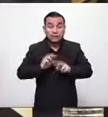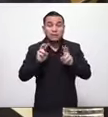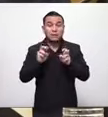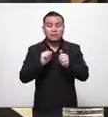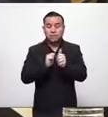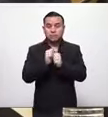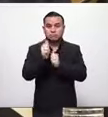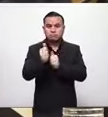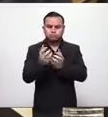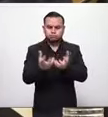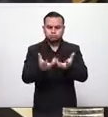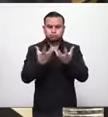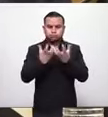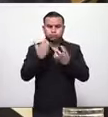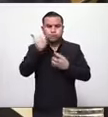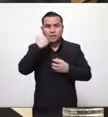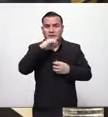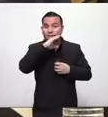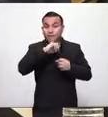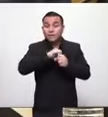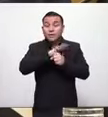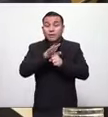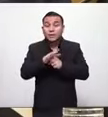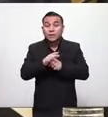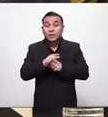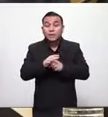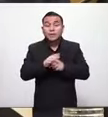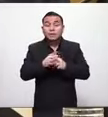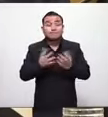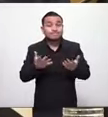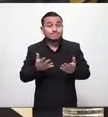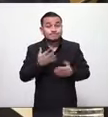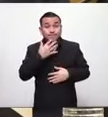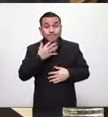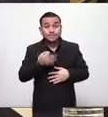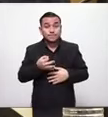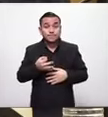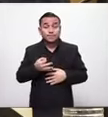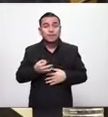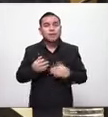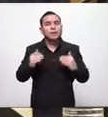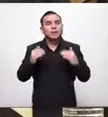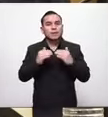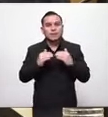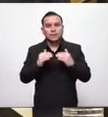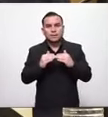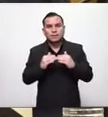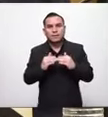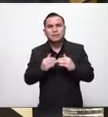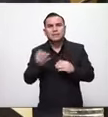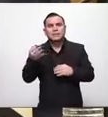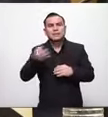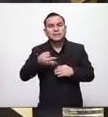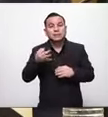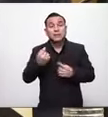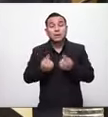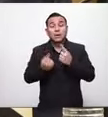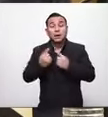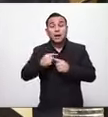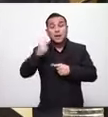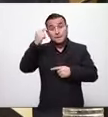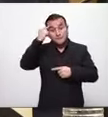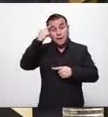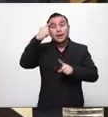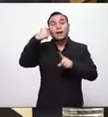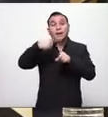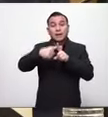avance del contagio del COVID-19 pero que también debemos de ver con optimismo que